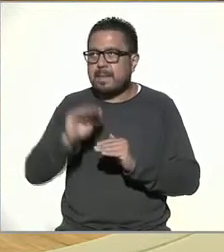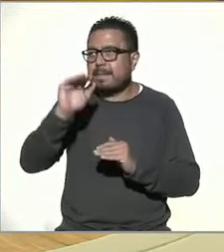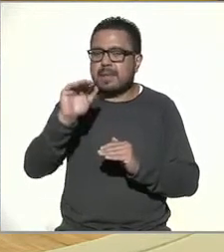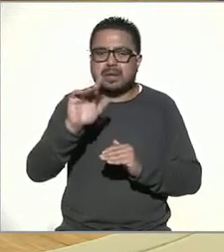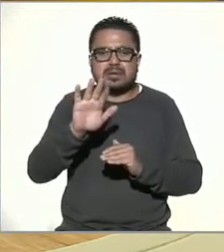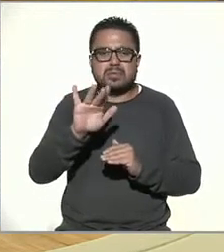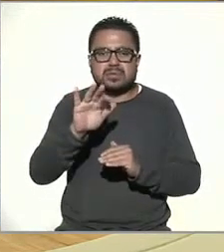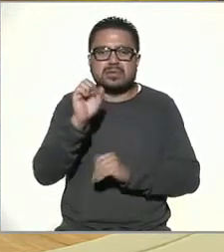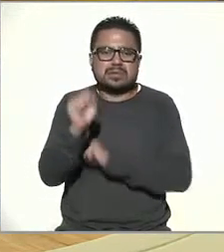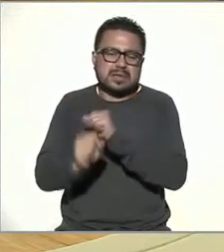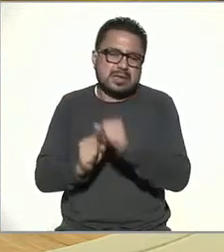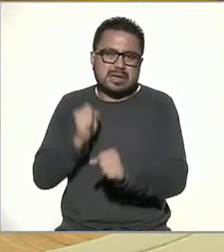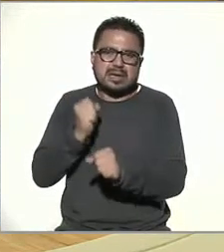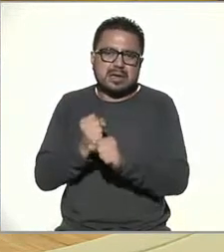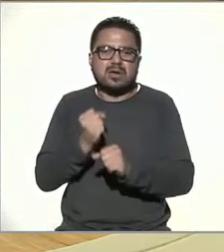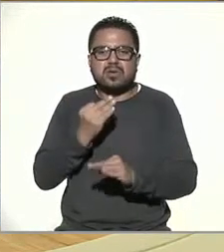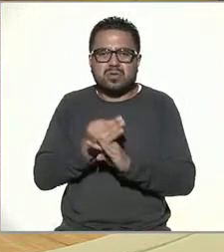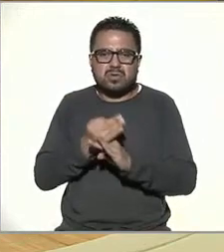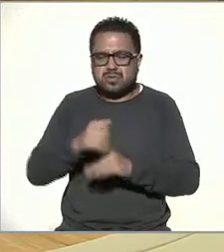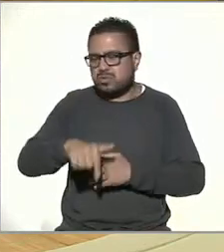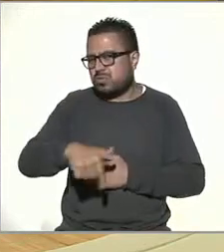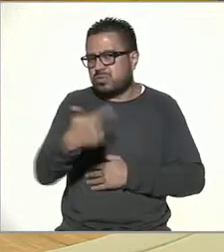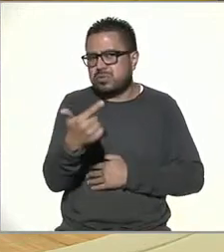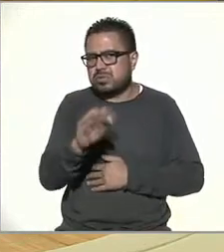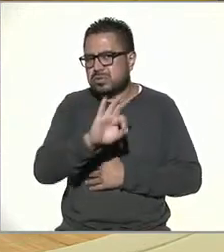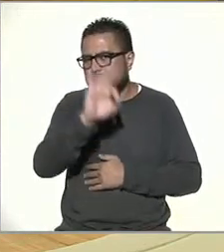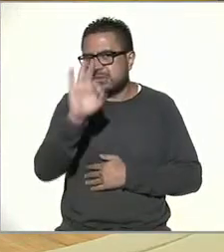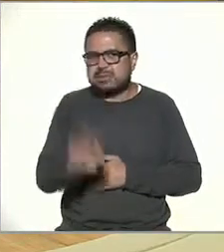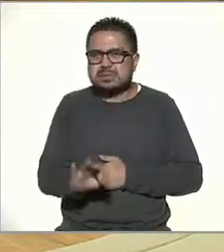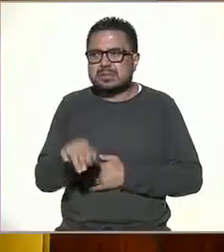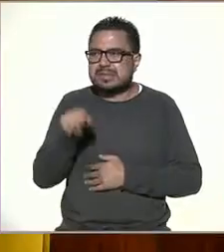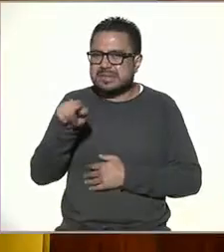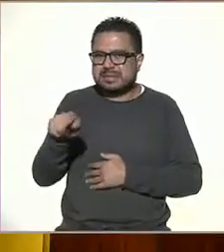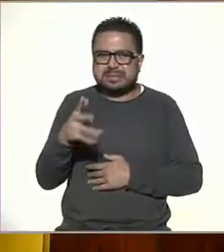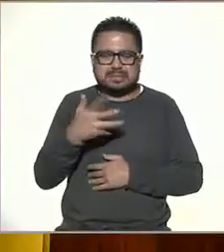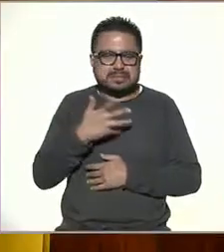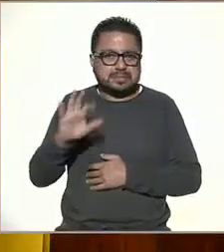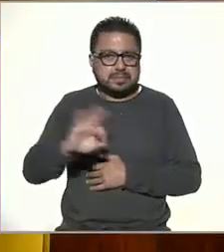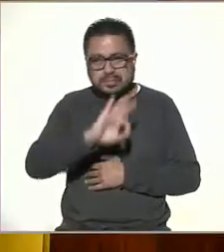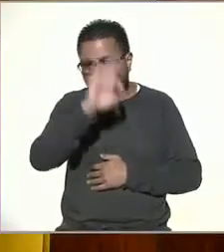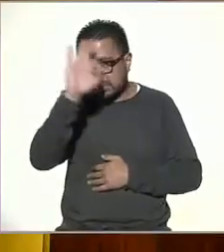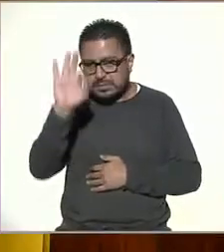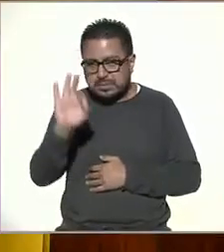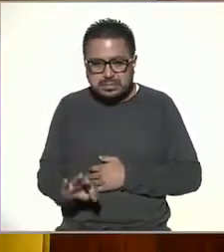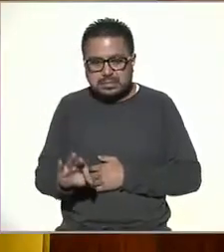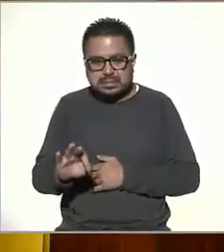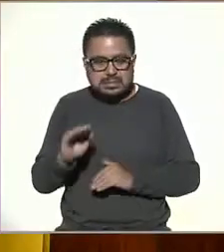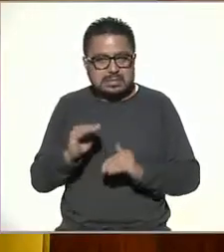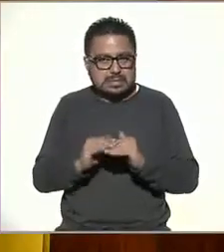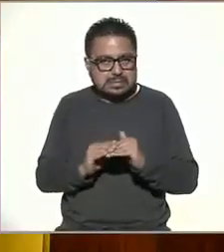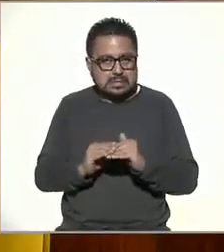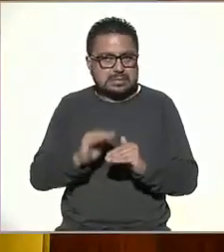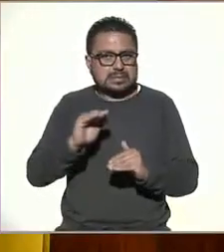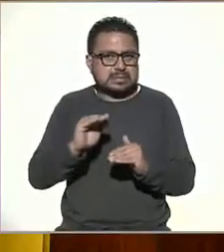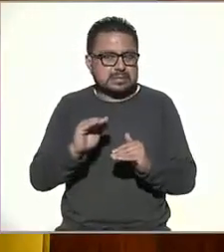50 años estamos en el 12% pero ya son porcentajes muy